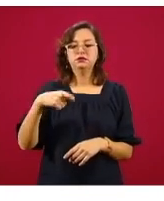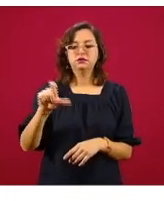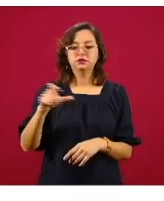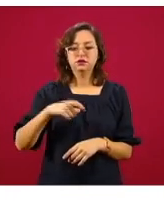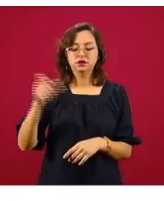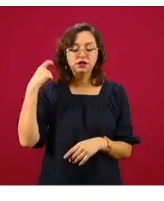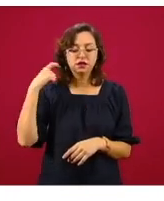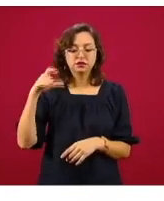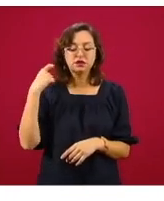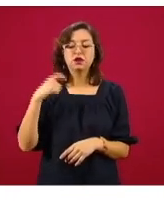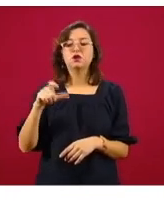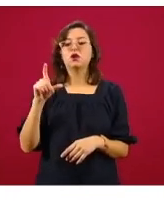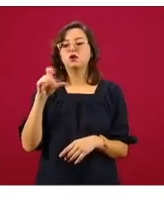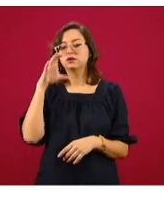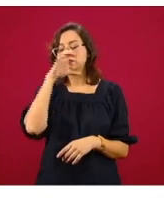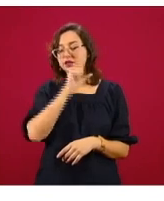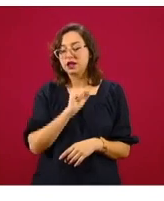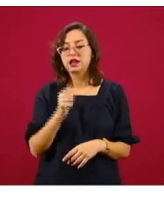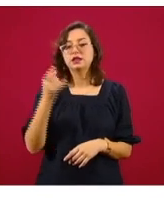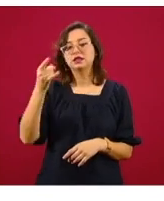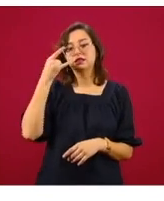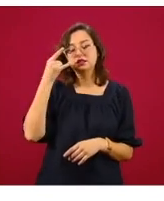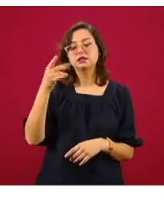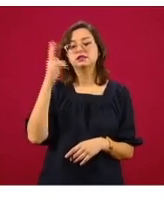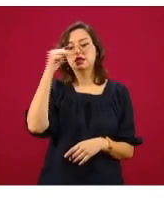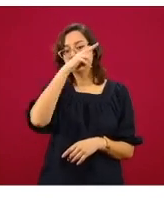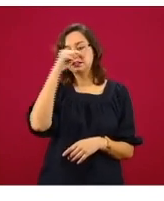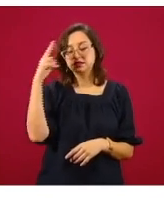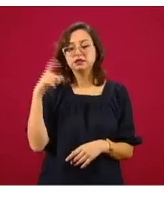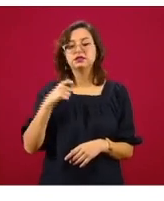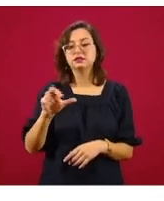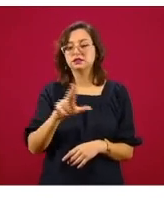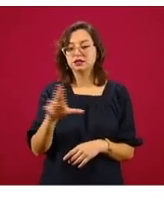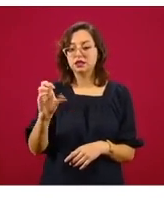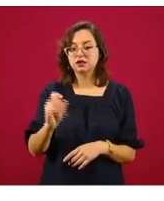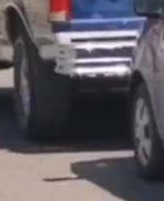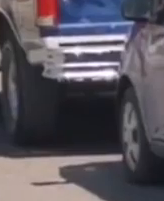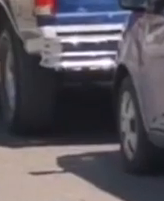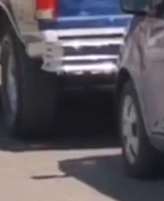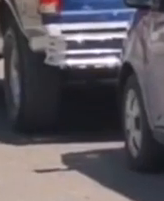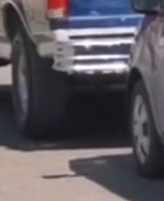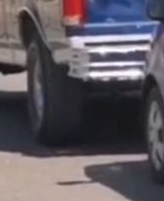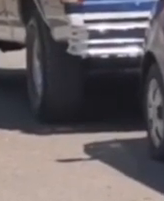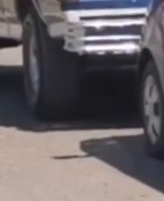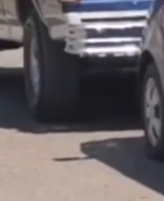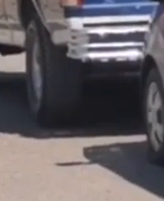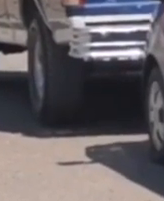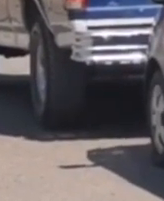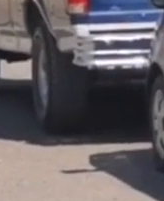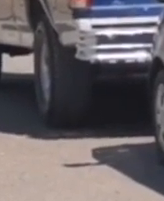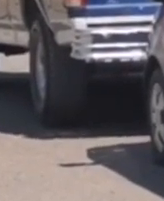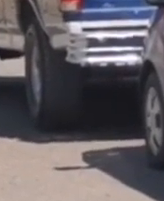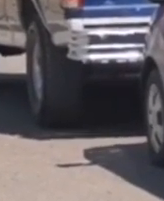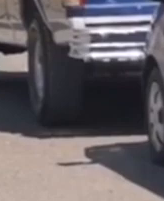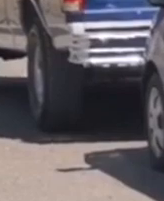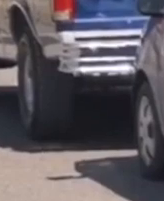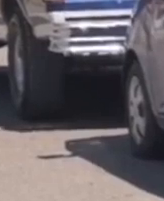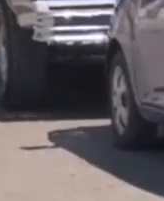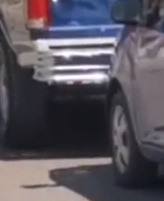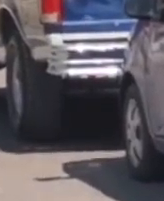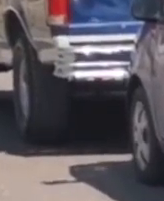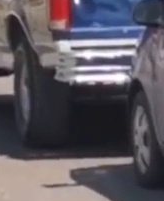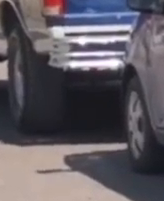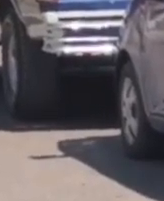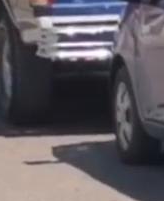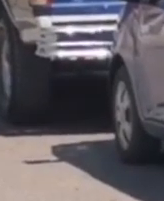Los feminicidios son asesinatos de mujeres que ocurren por razones de violencia machista o de género. El secretario de Seguridad afirmó que el número en abril